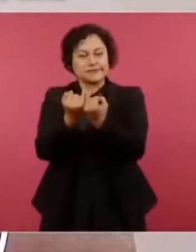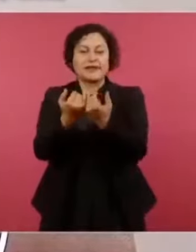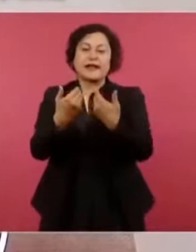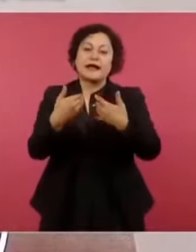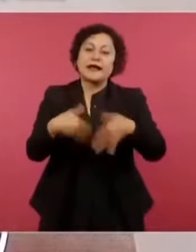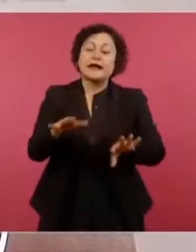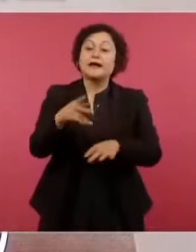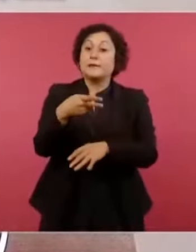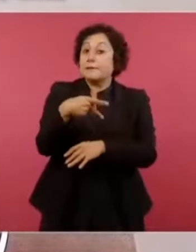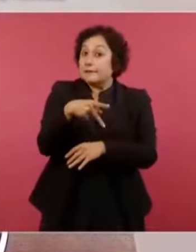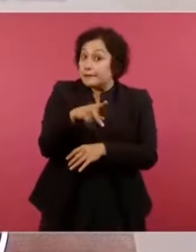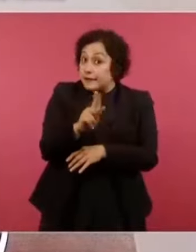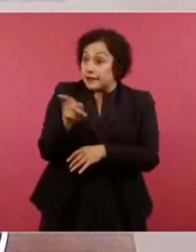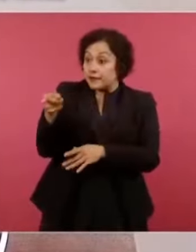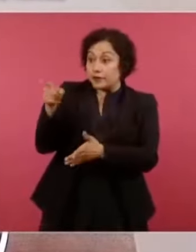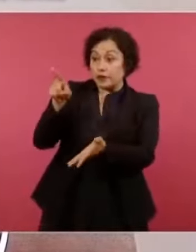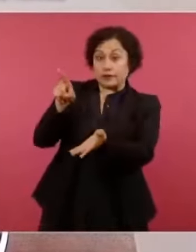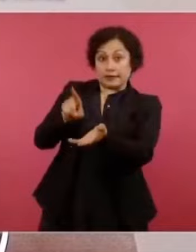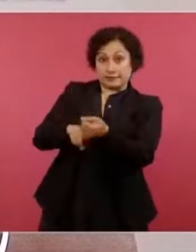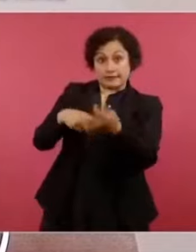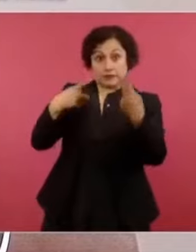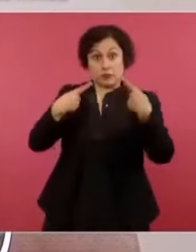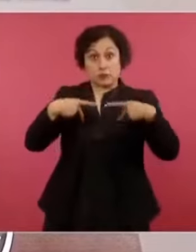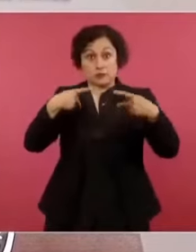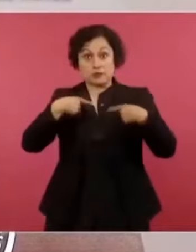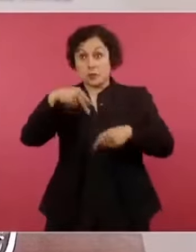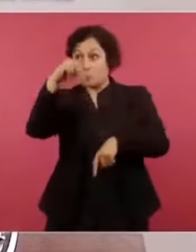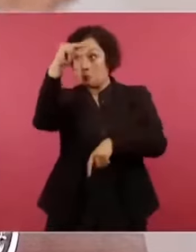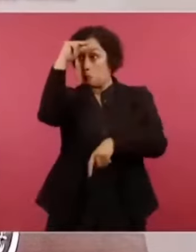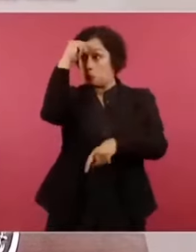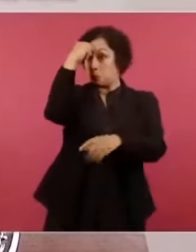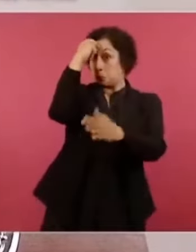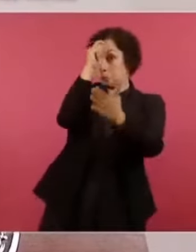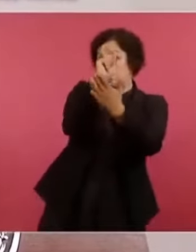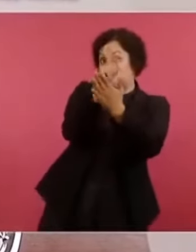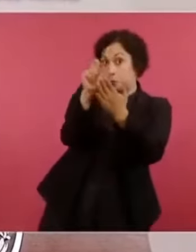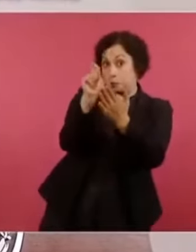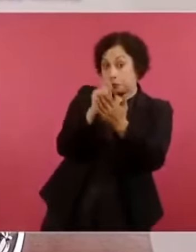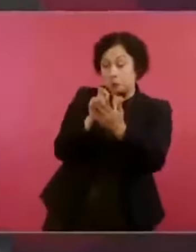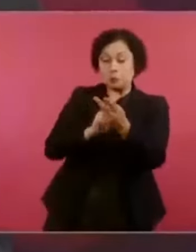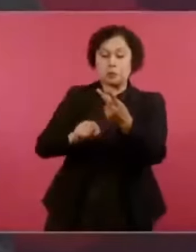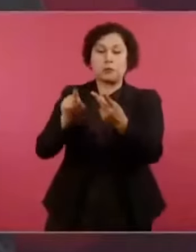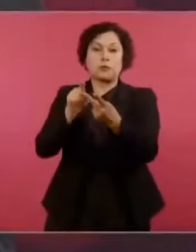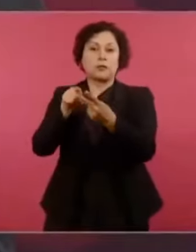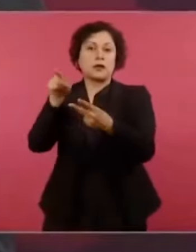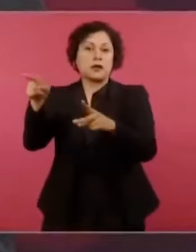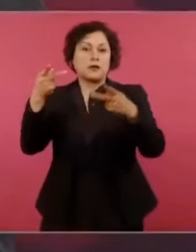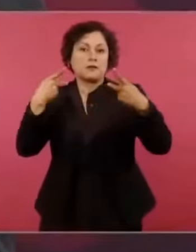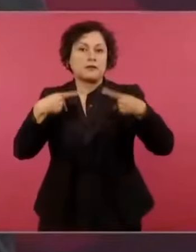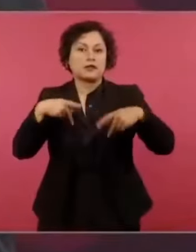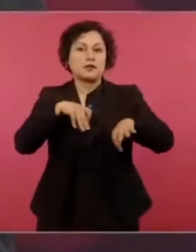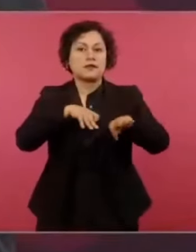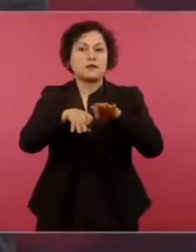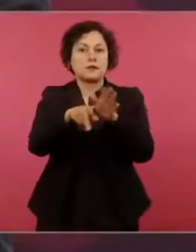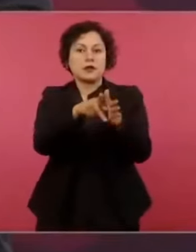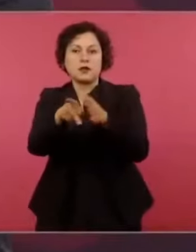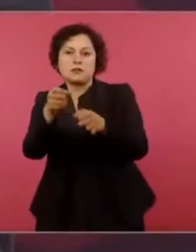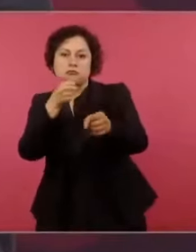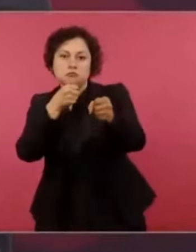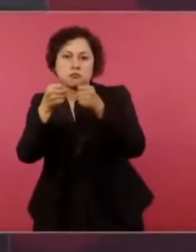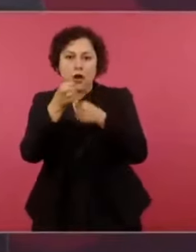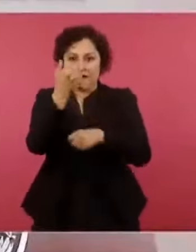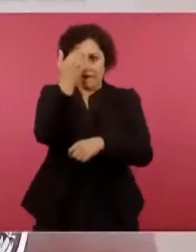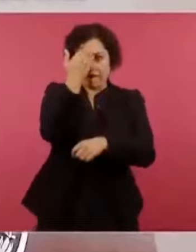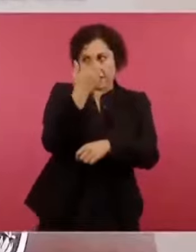que los periodistas más famosos siguen